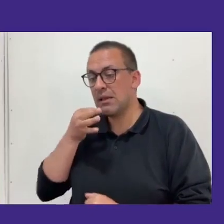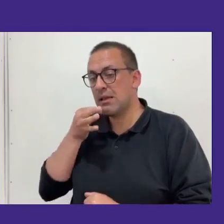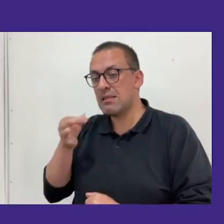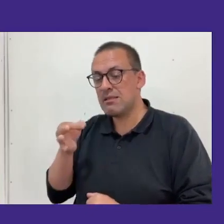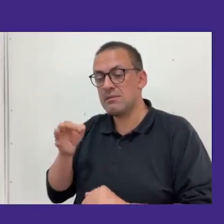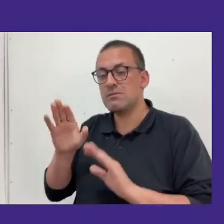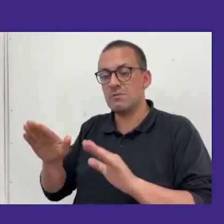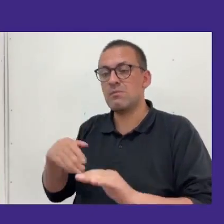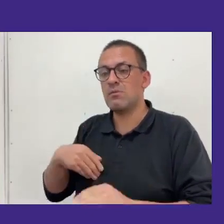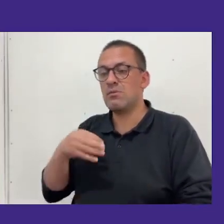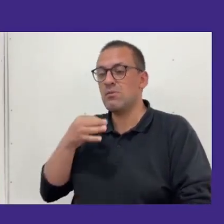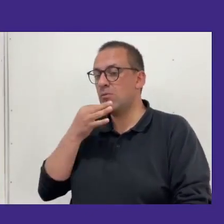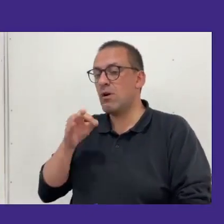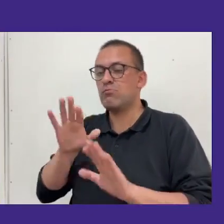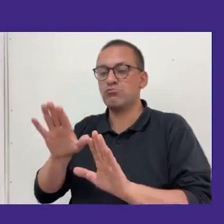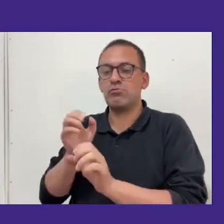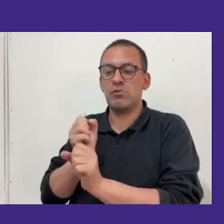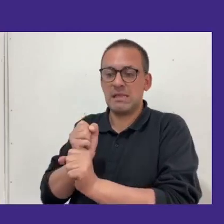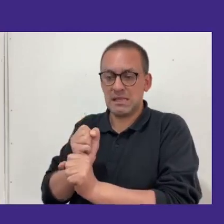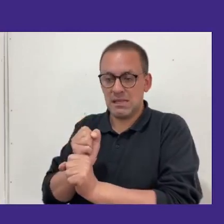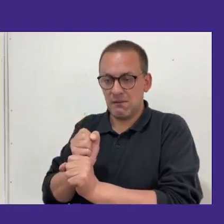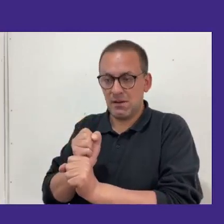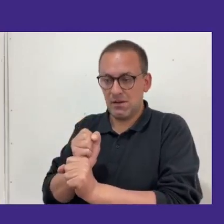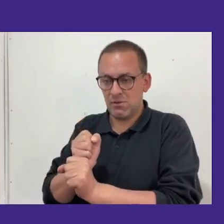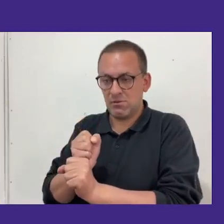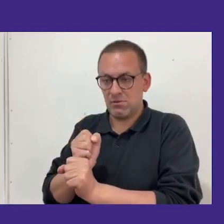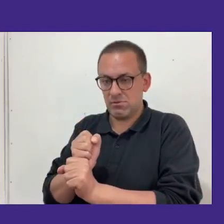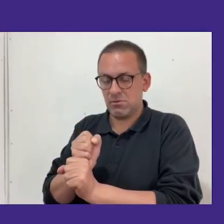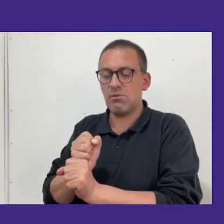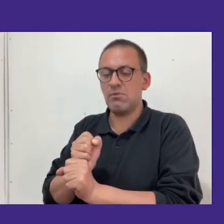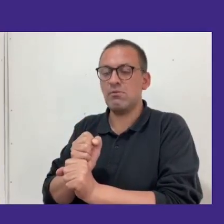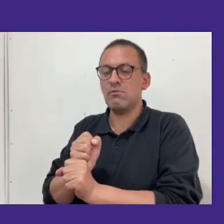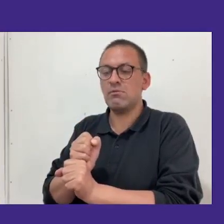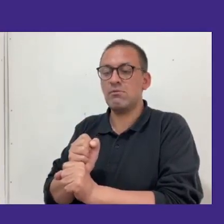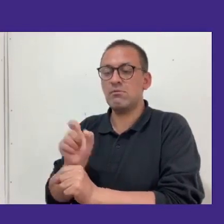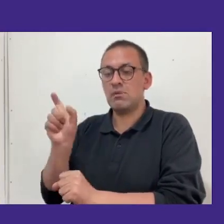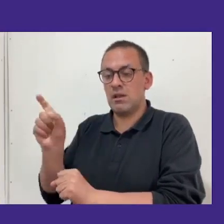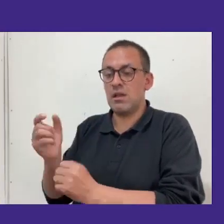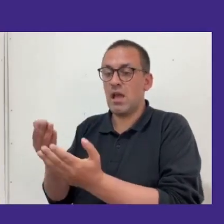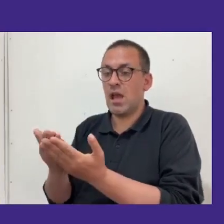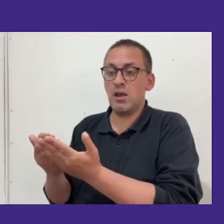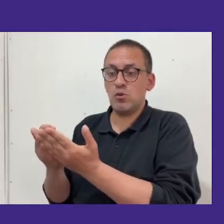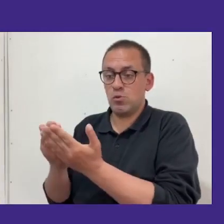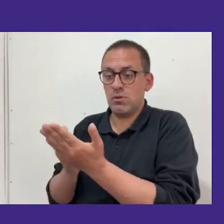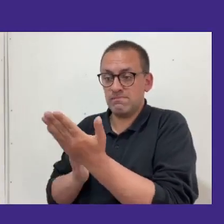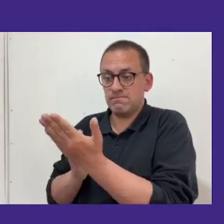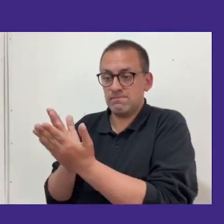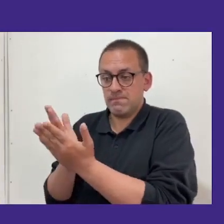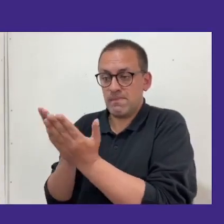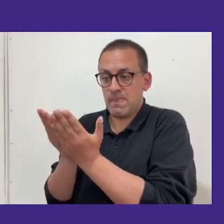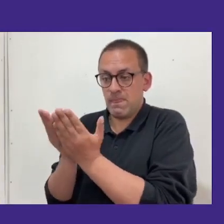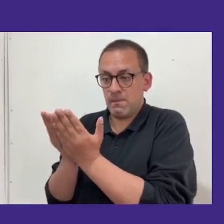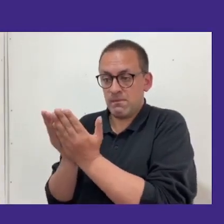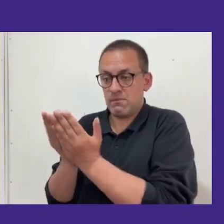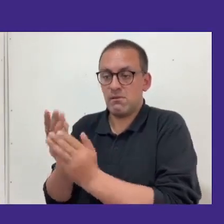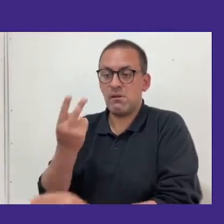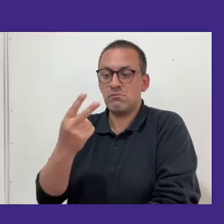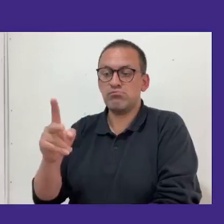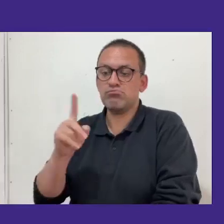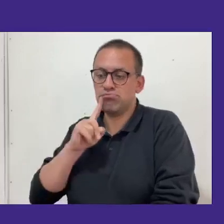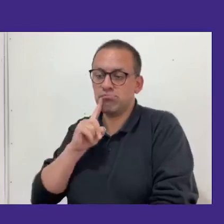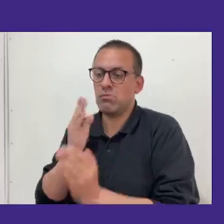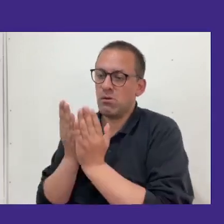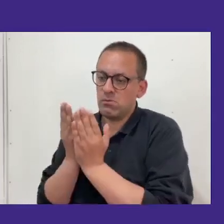o sea yo quería destacar el trabajo de María José Lanfranco porque ella es un estudiante de pregrado de la universidad tiene sus obligaciones también